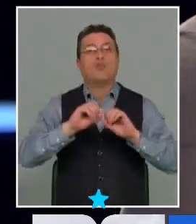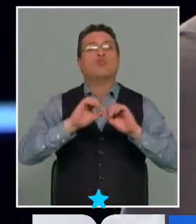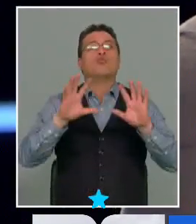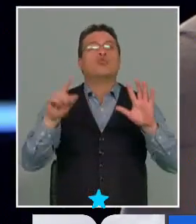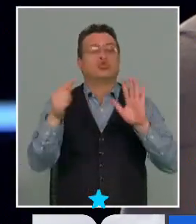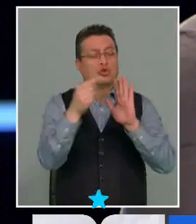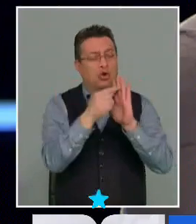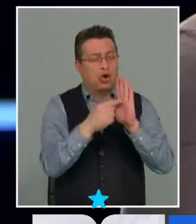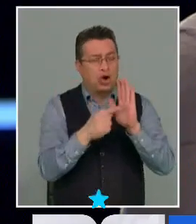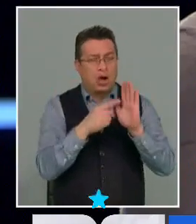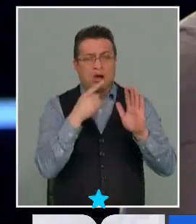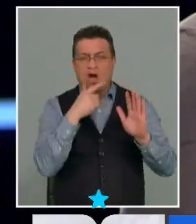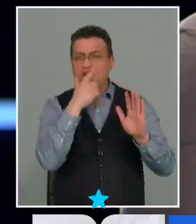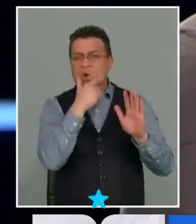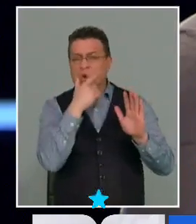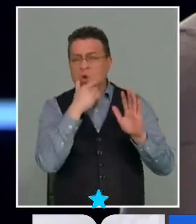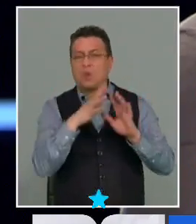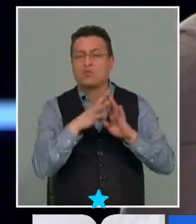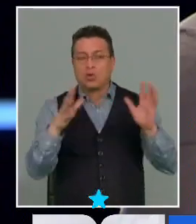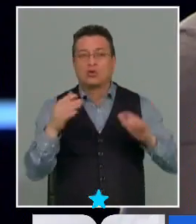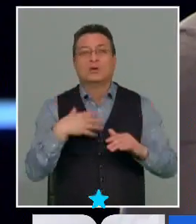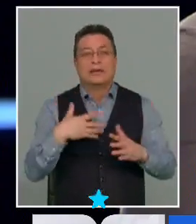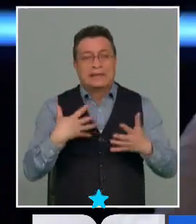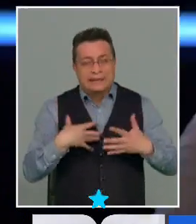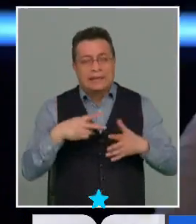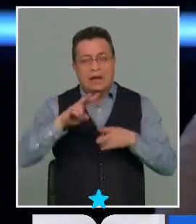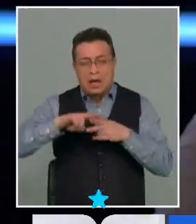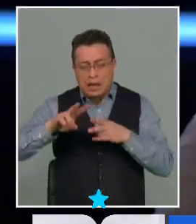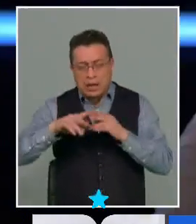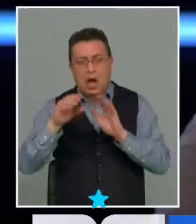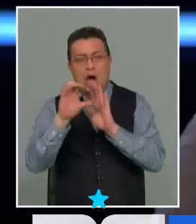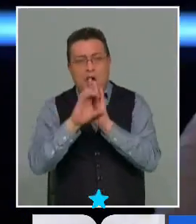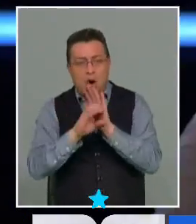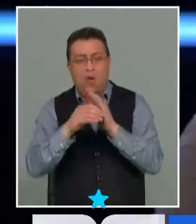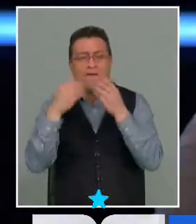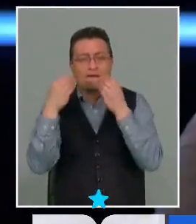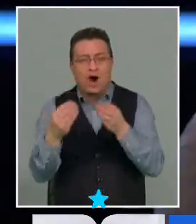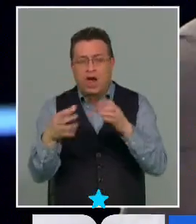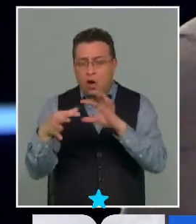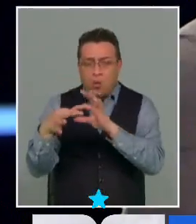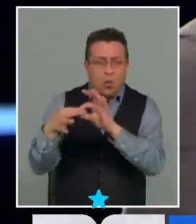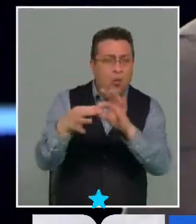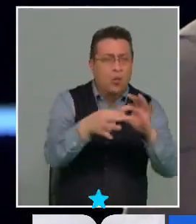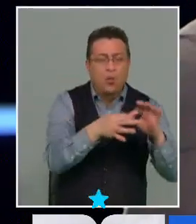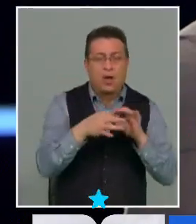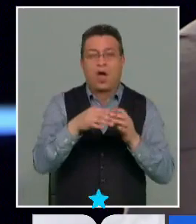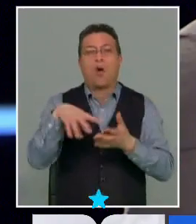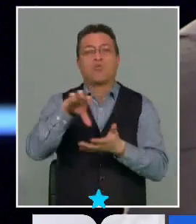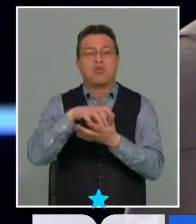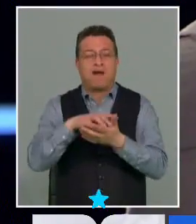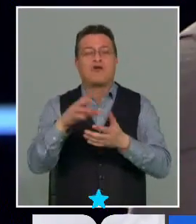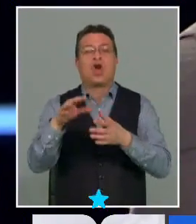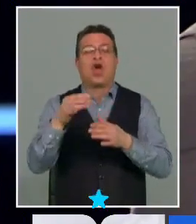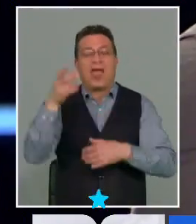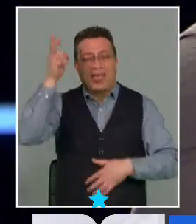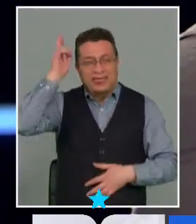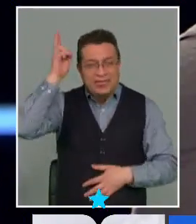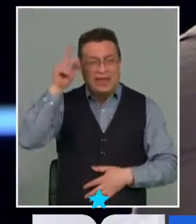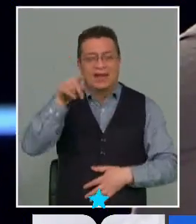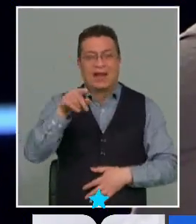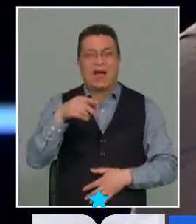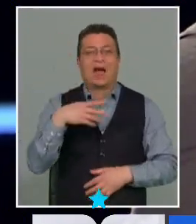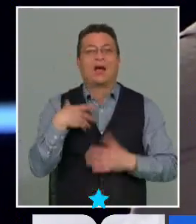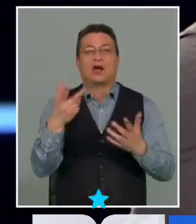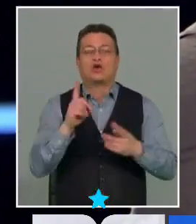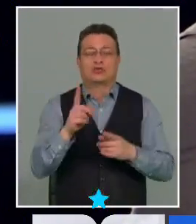abiertos y lo que nosotros queremos es que se haga una propuesta bien que una a los chilenos que no nos divida por pueblo indígena que si bien nosotros como